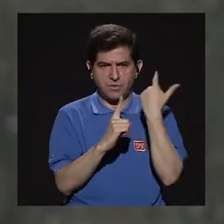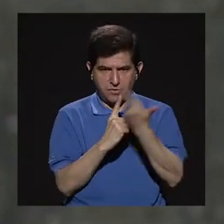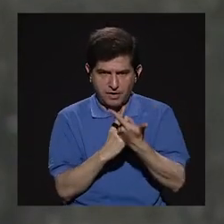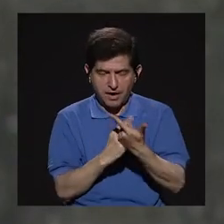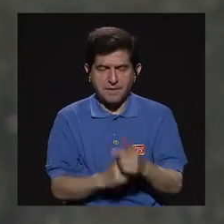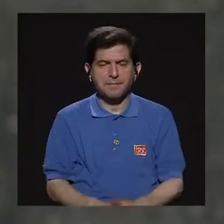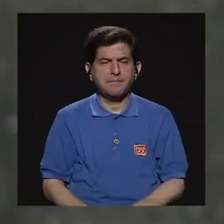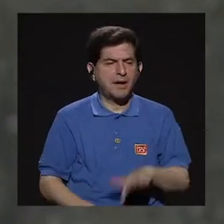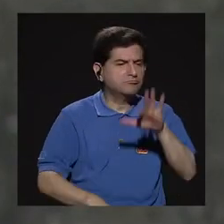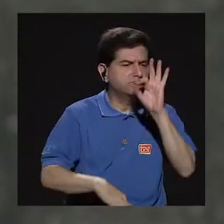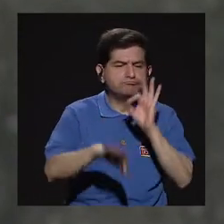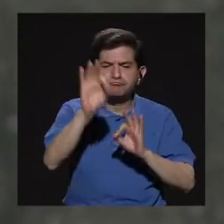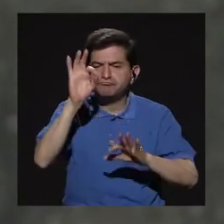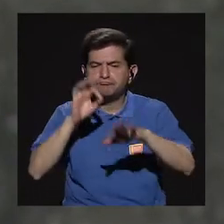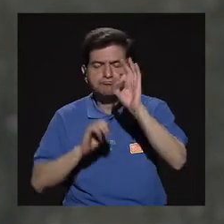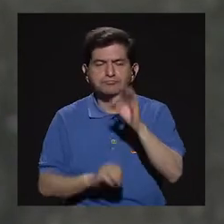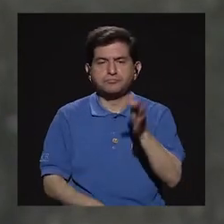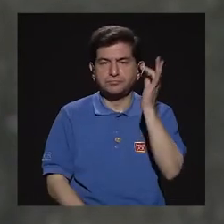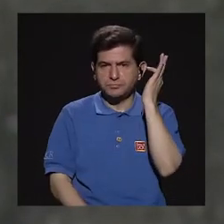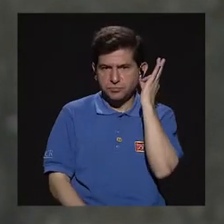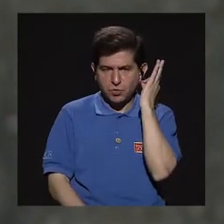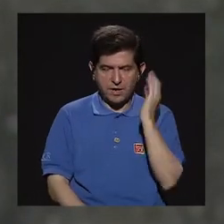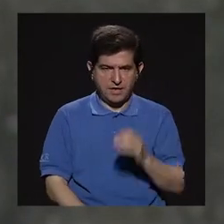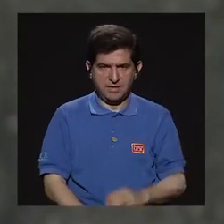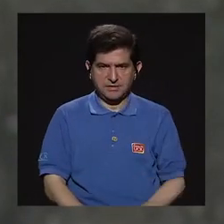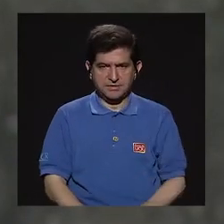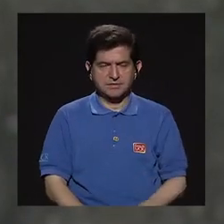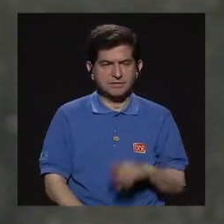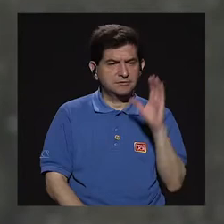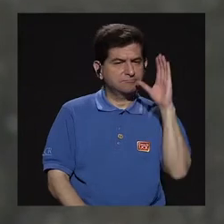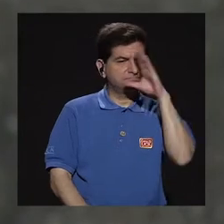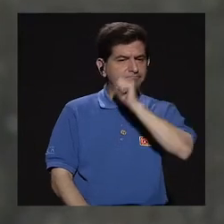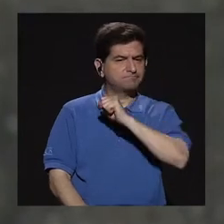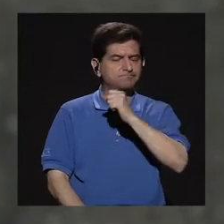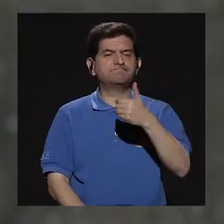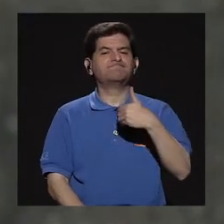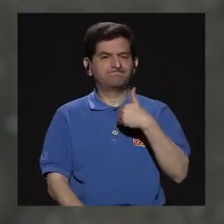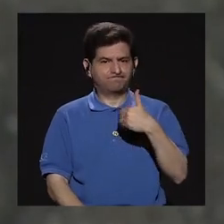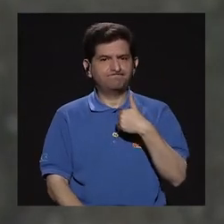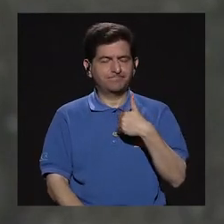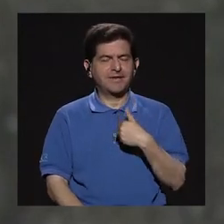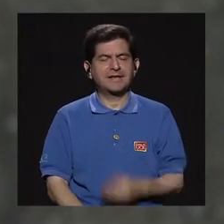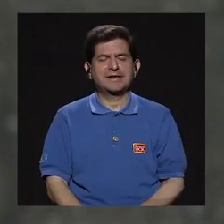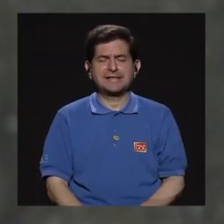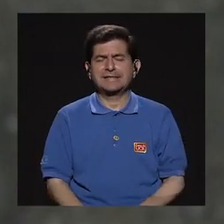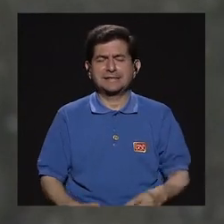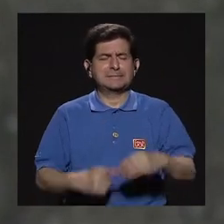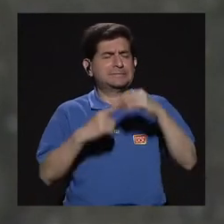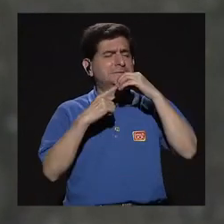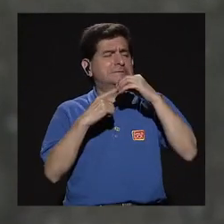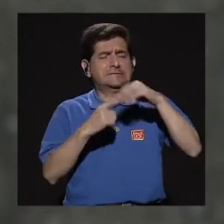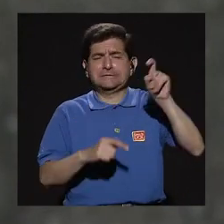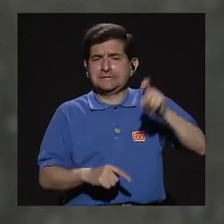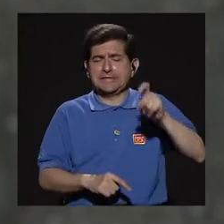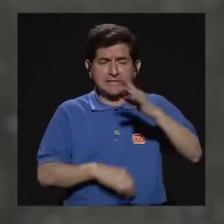empezamos a seleccionar a las señoras que vamos detectando que tienen la mayor necesidad, digamos, de este tipo de